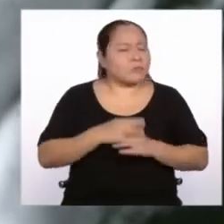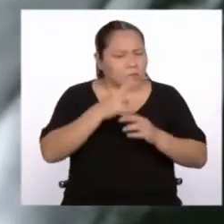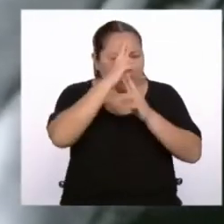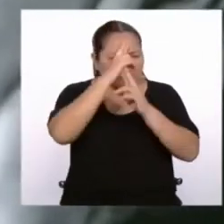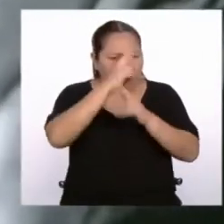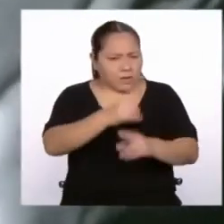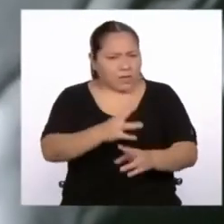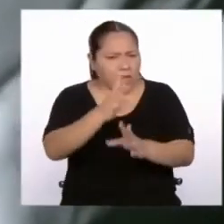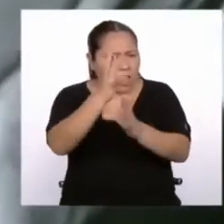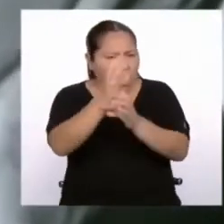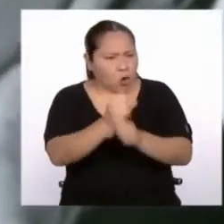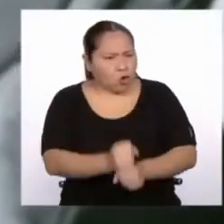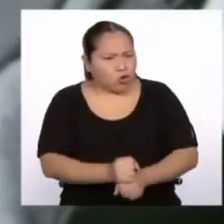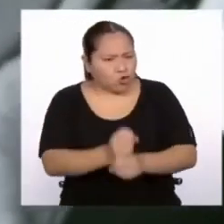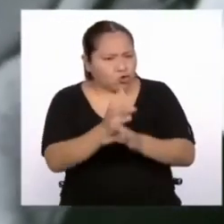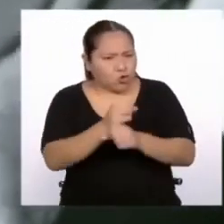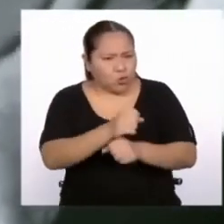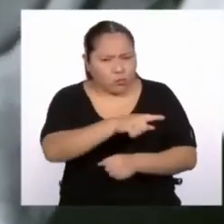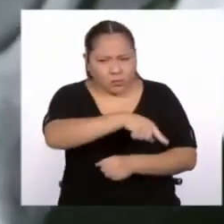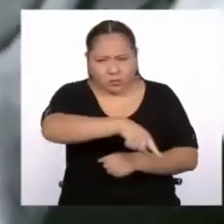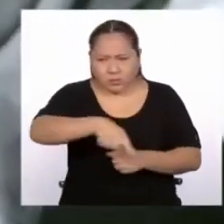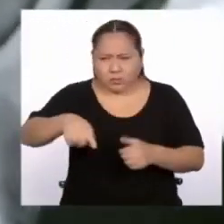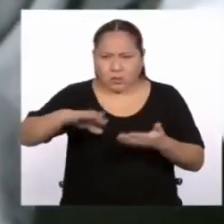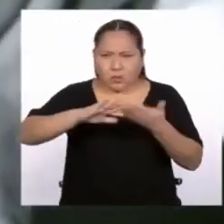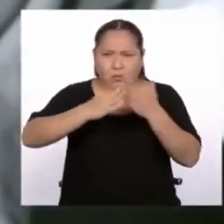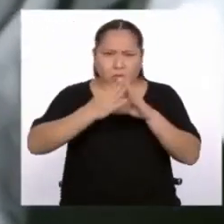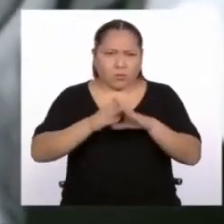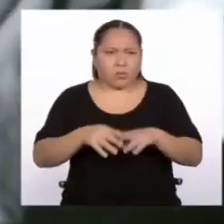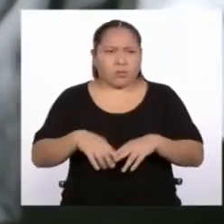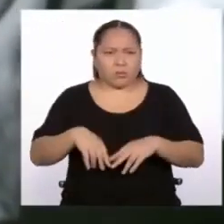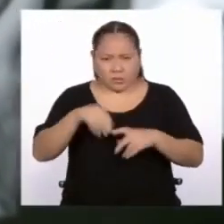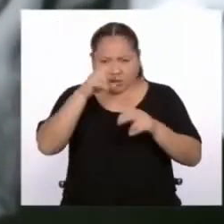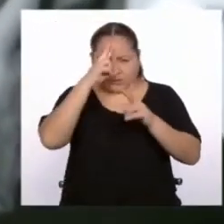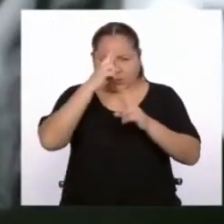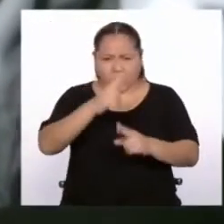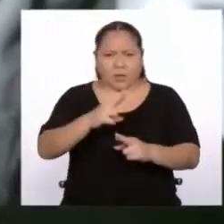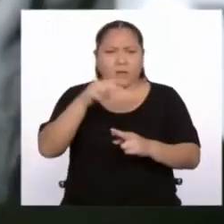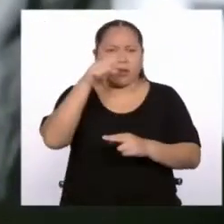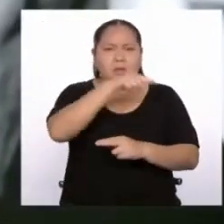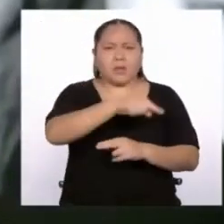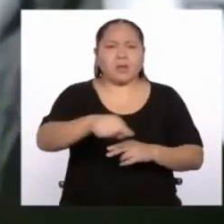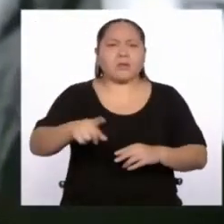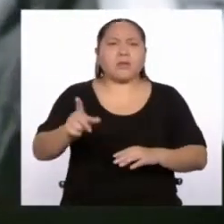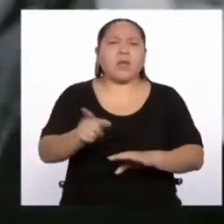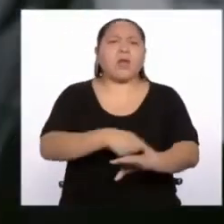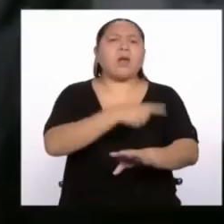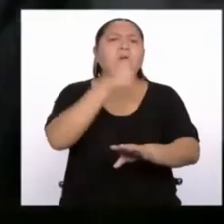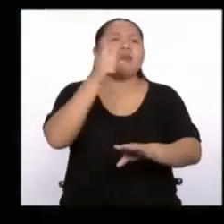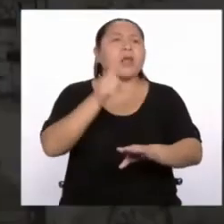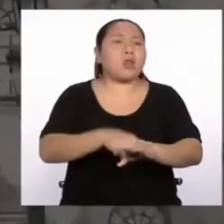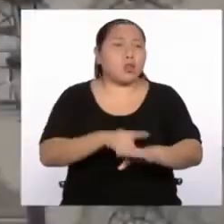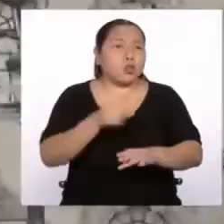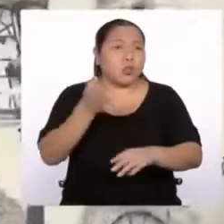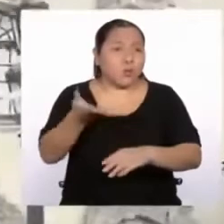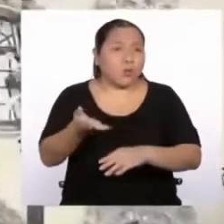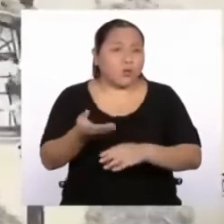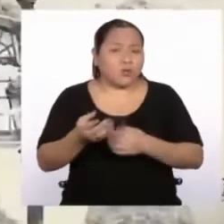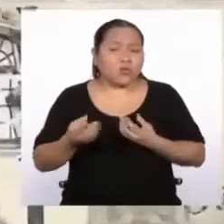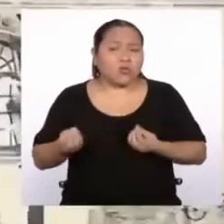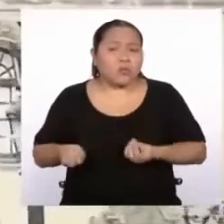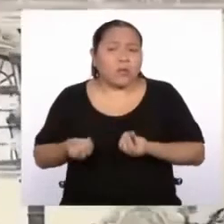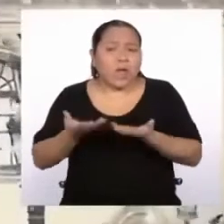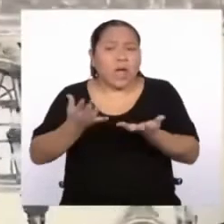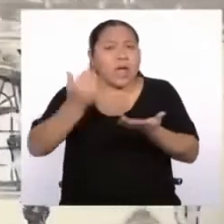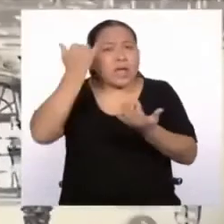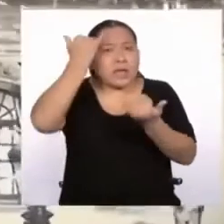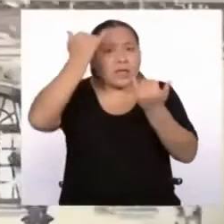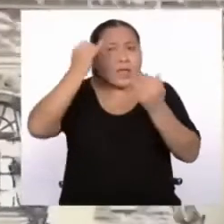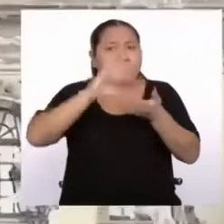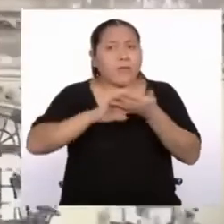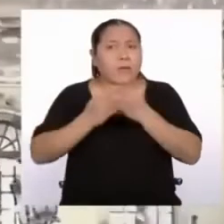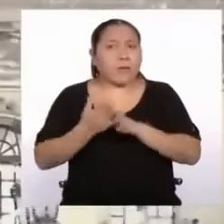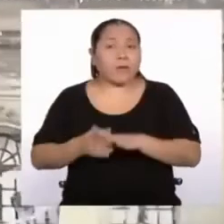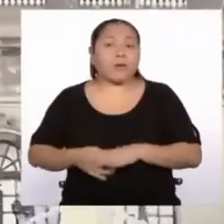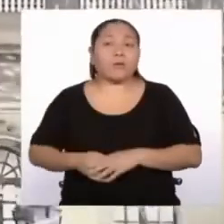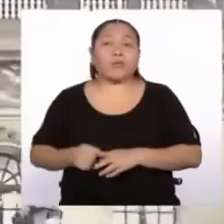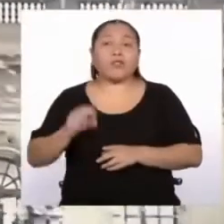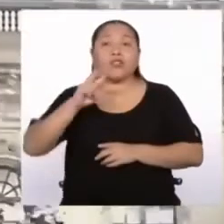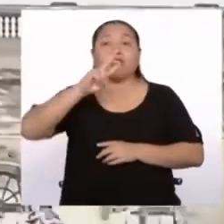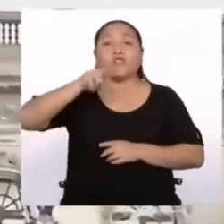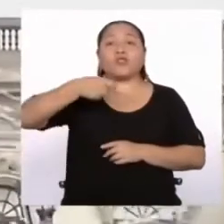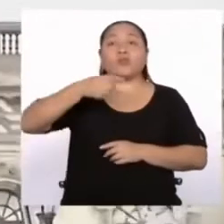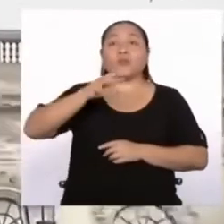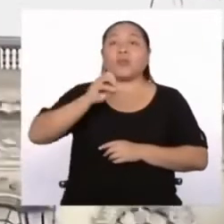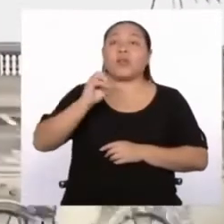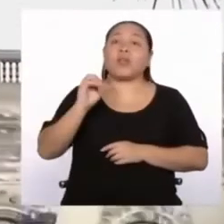y mantener esa primera estrofa, que era un aporte del pueblo. En el año 2009, la